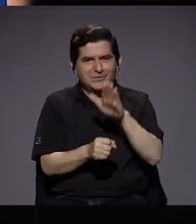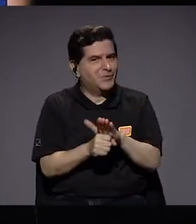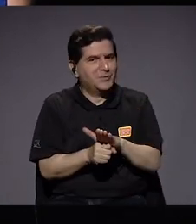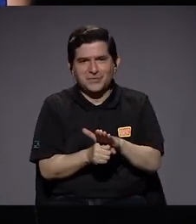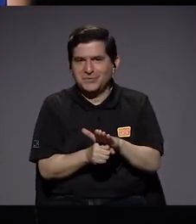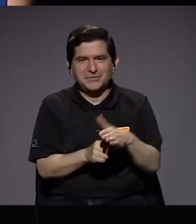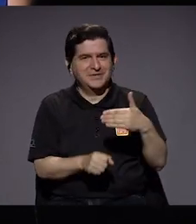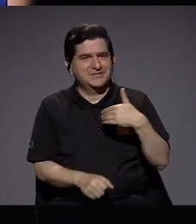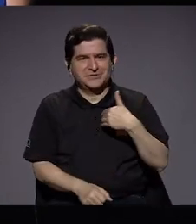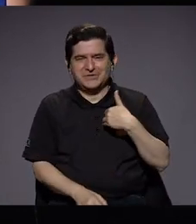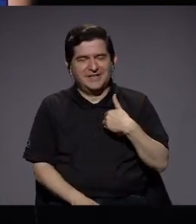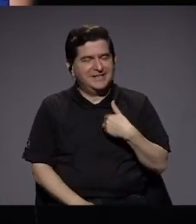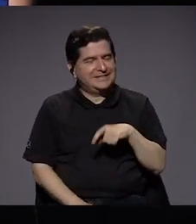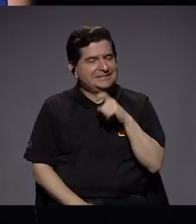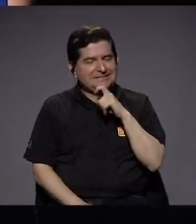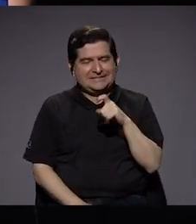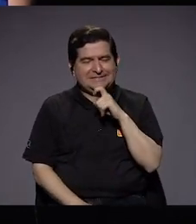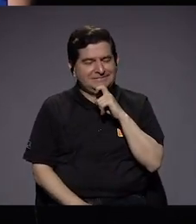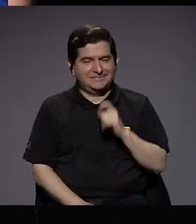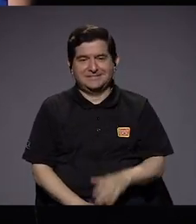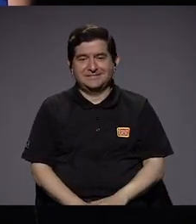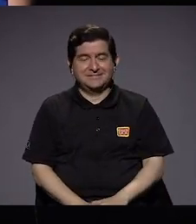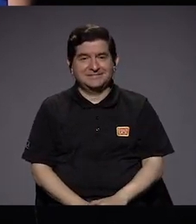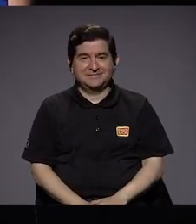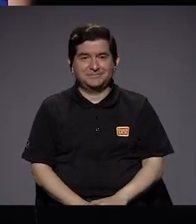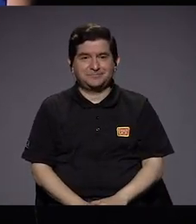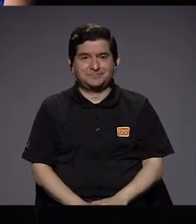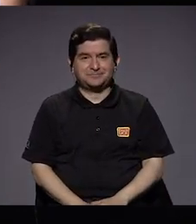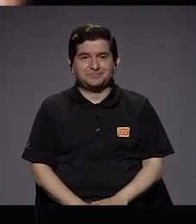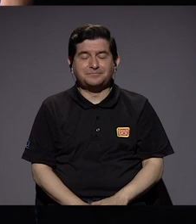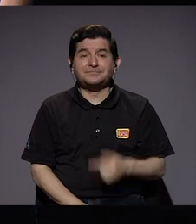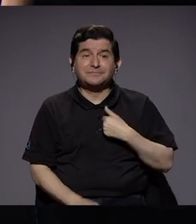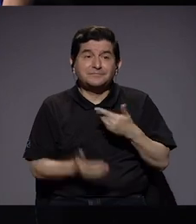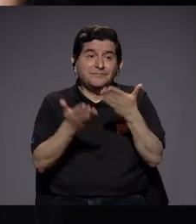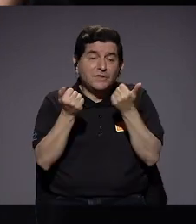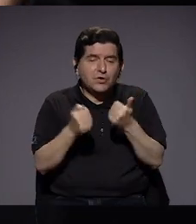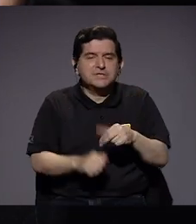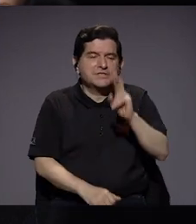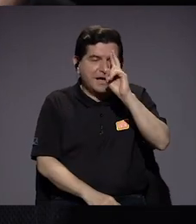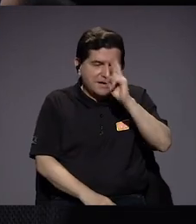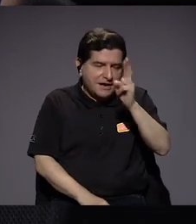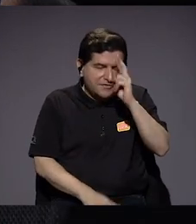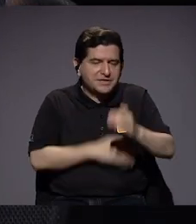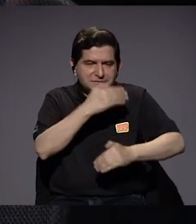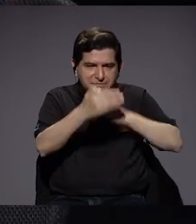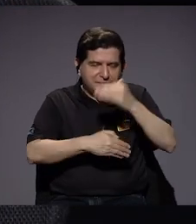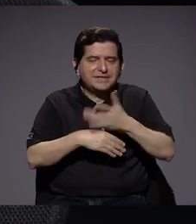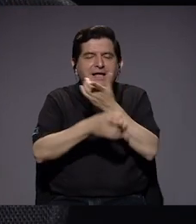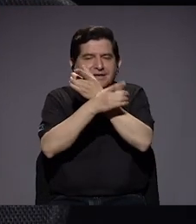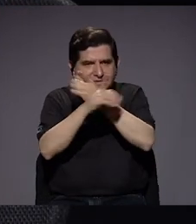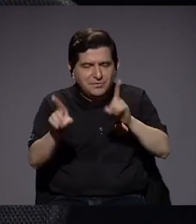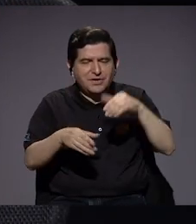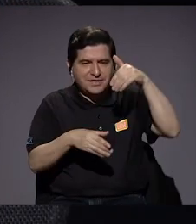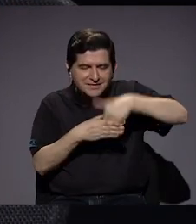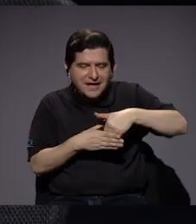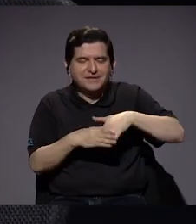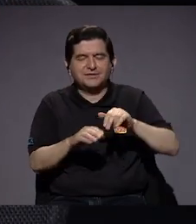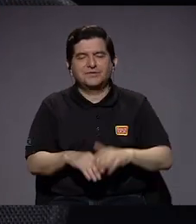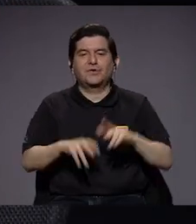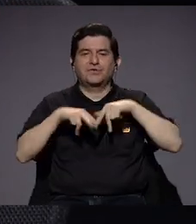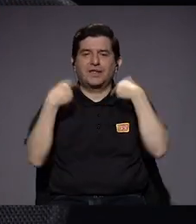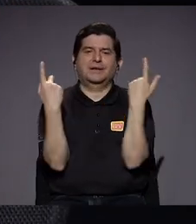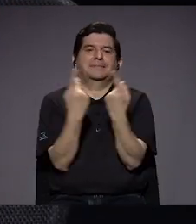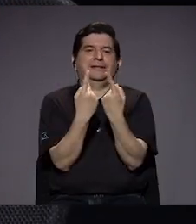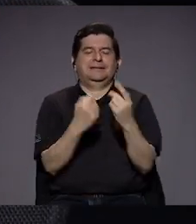difícil y también puede tener, o sea, yo quisiera ser respetuosa de los procesos democráticos internos del partido,